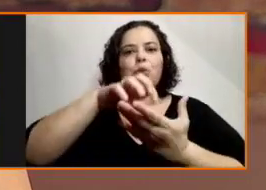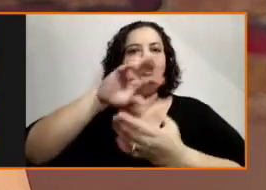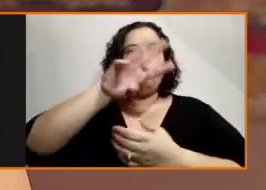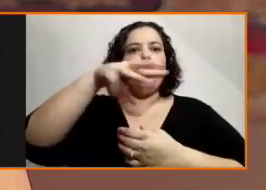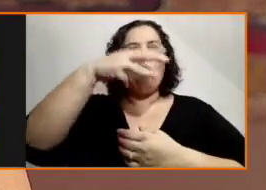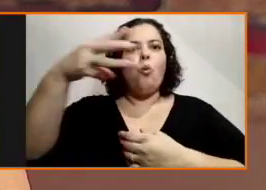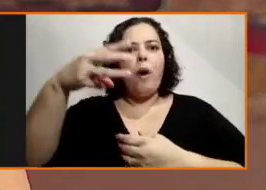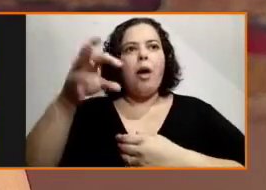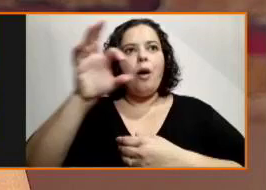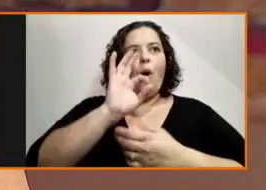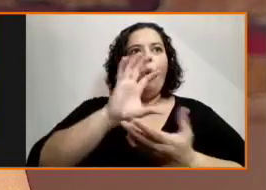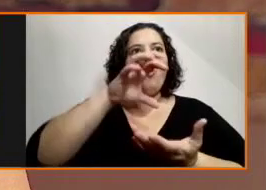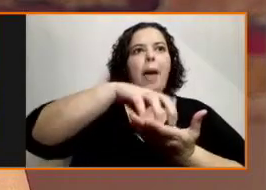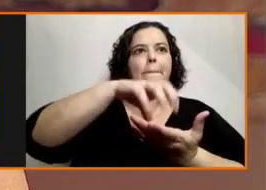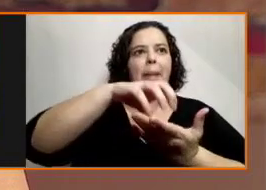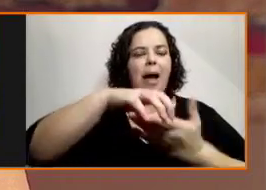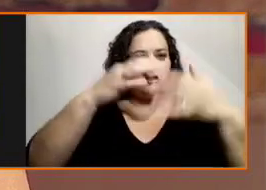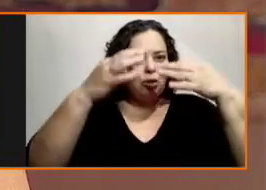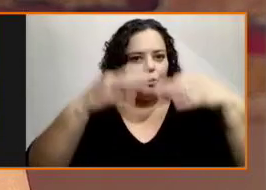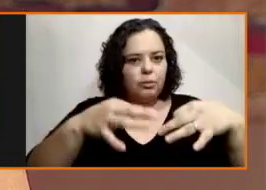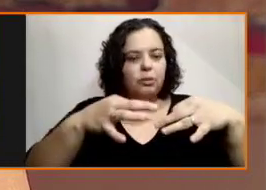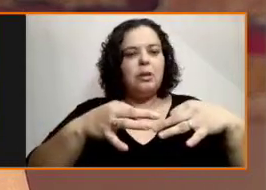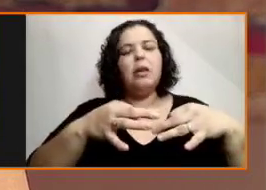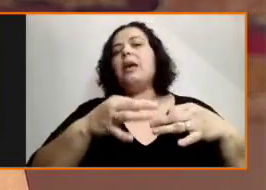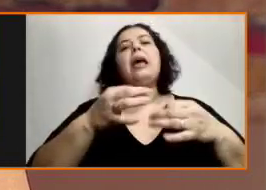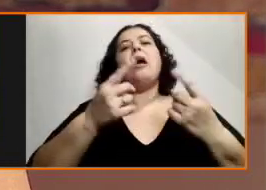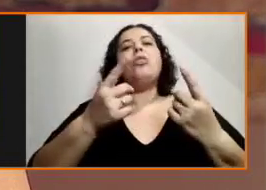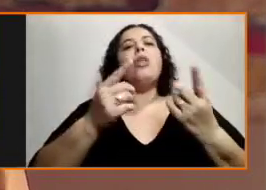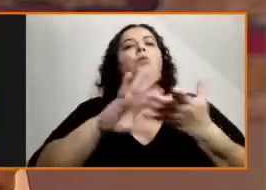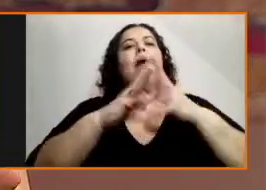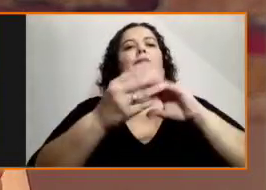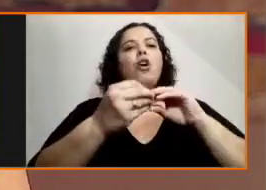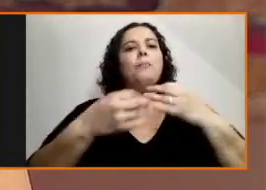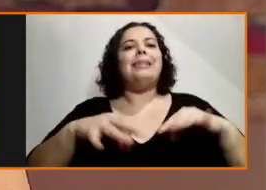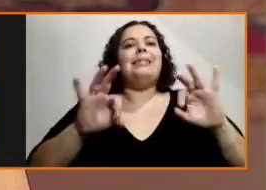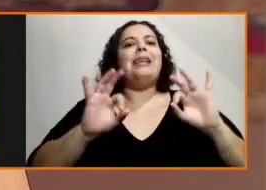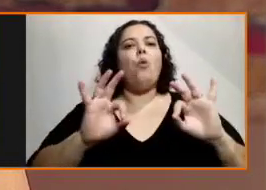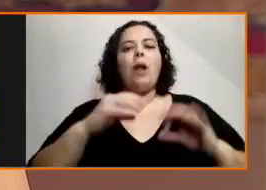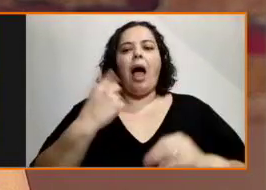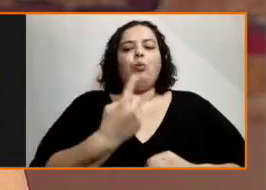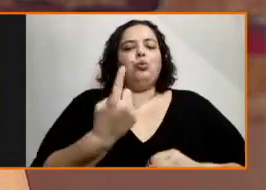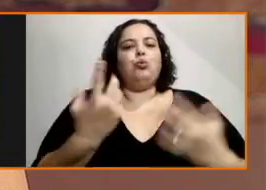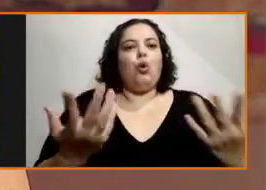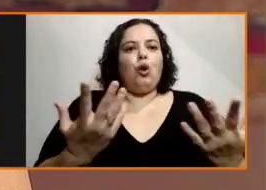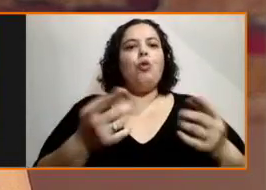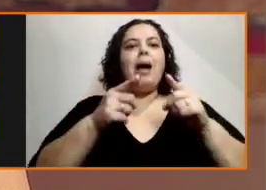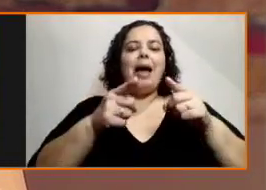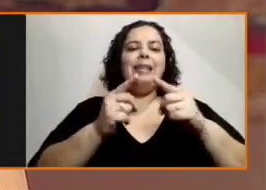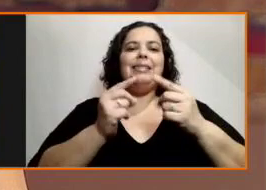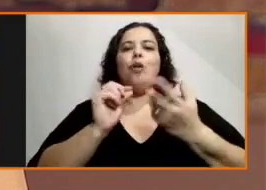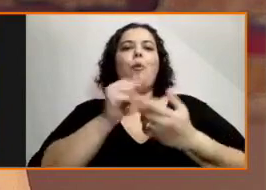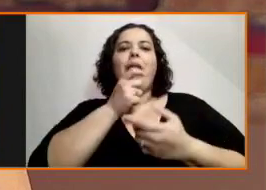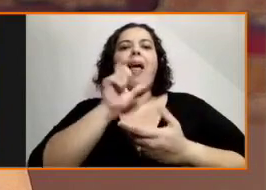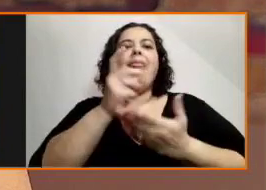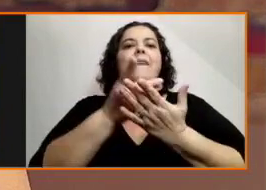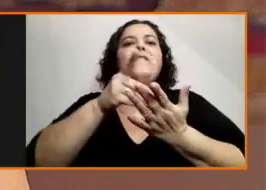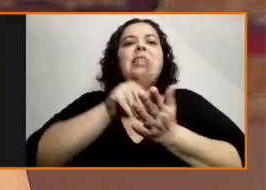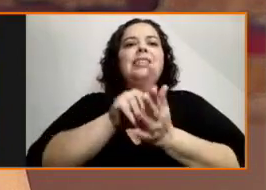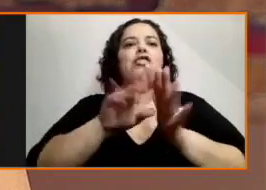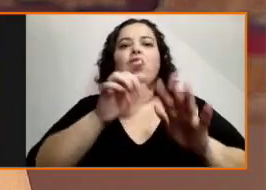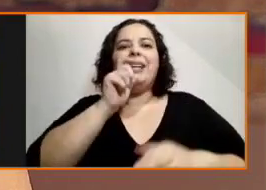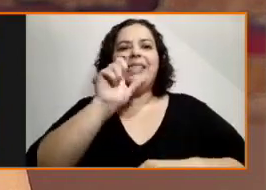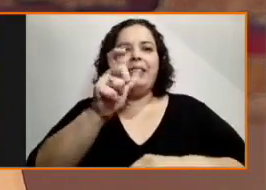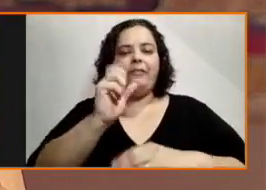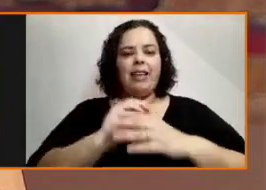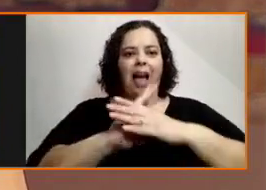más segura, cómoda y autónoma posible. Esa es por definición accesibilidad. Entonces, nuestros proyectos, en